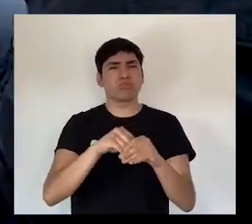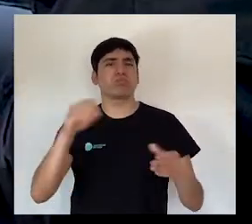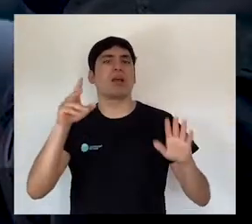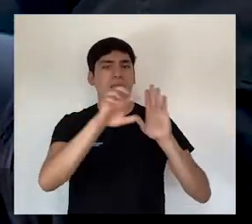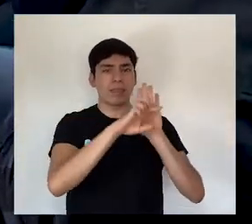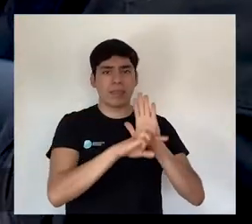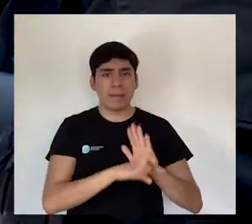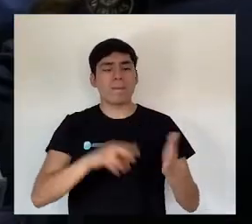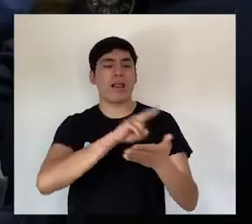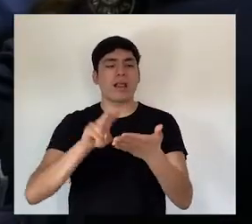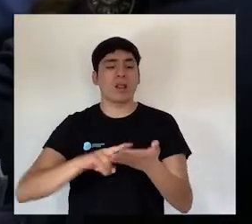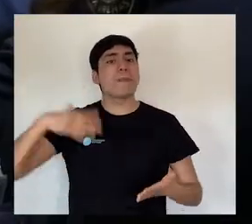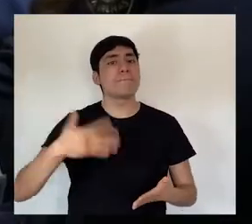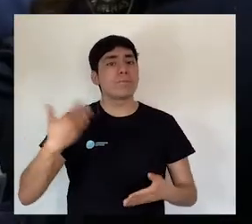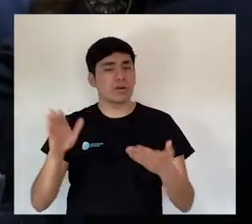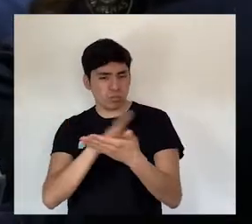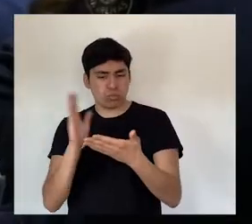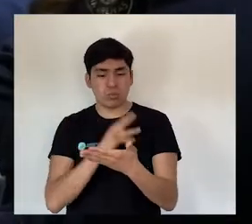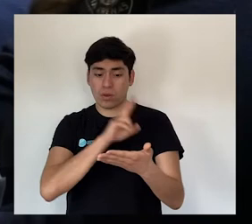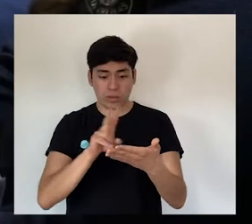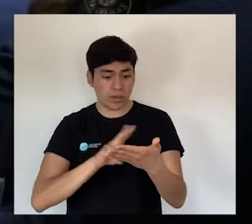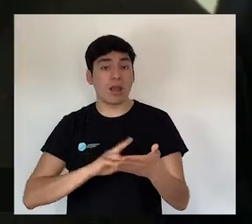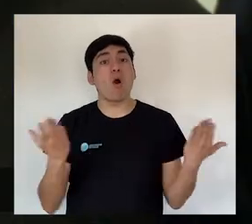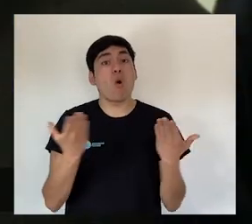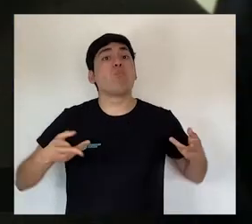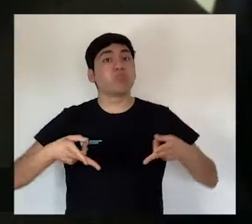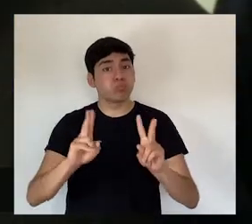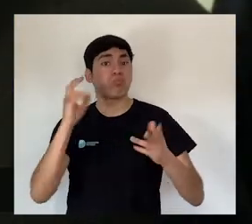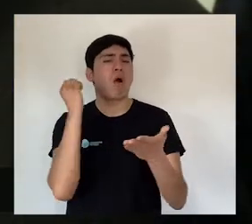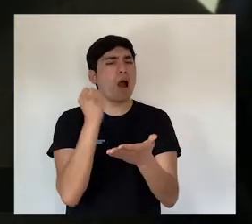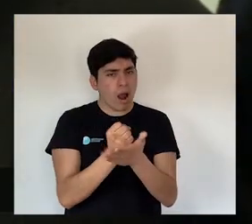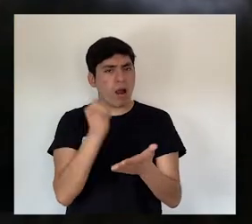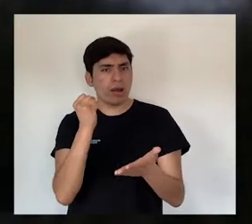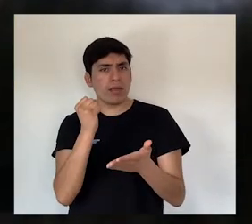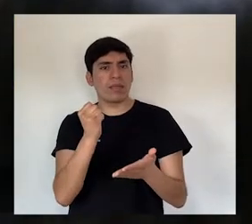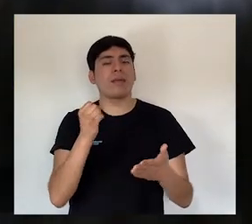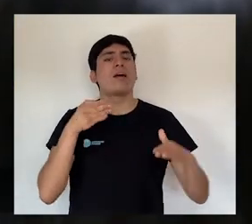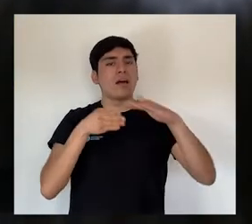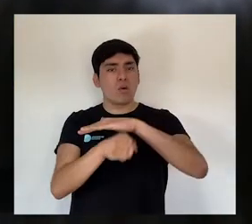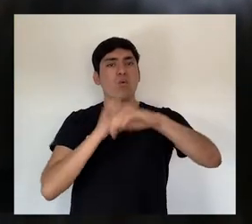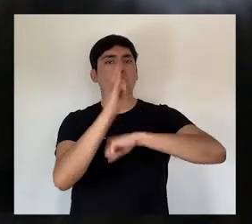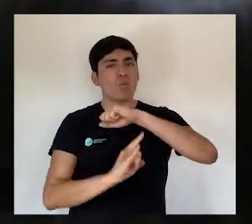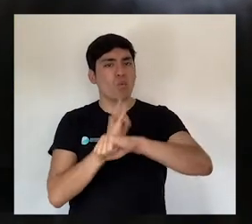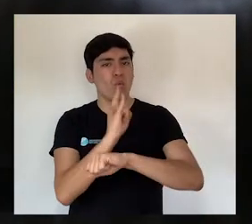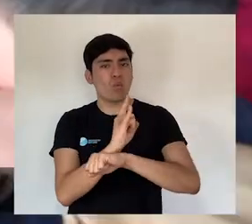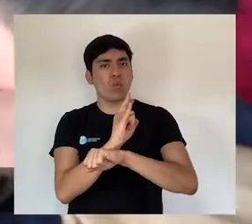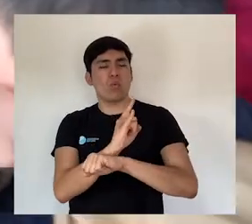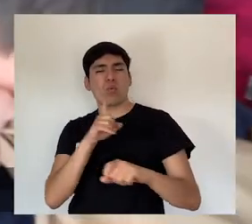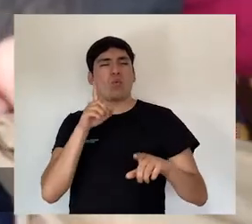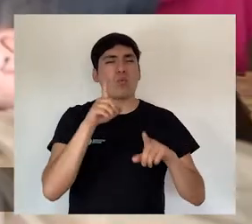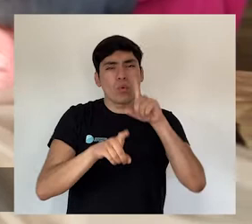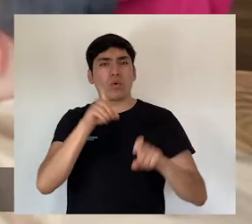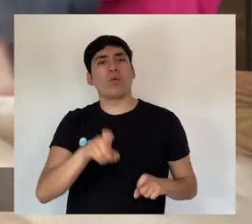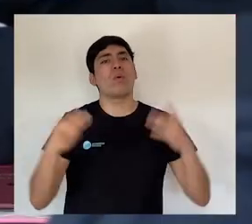reconocer la importancia del libro y la lectura como un derecho garantizado de acceso universal. Y es nuestro